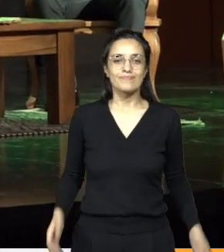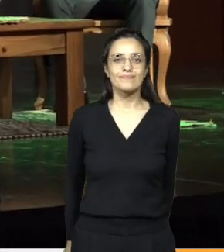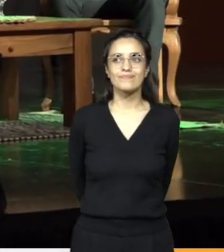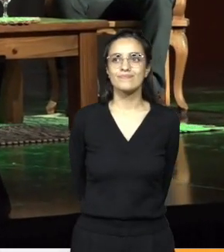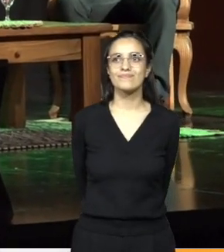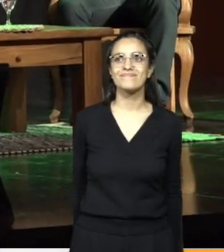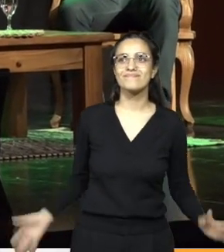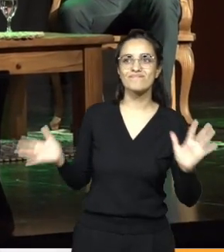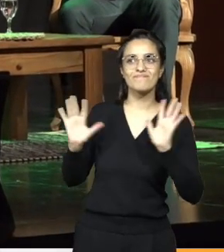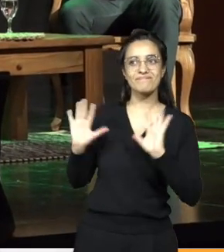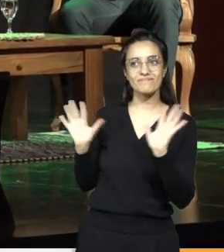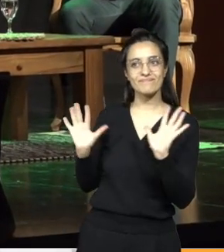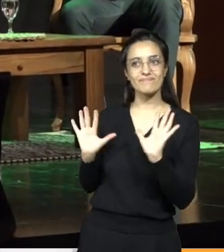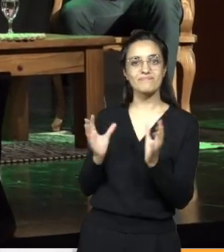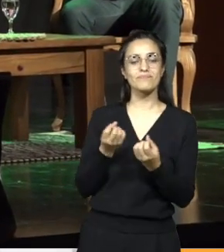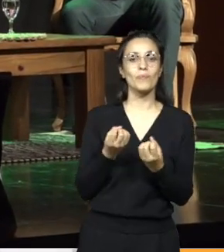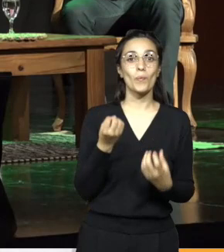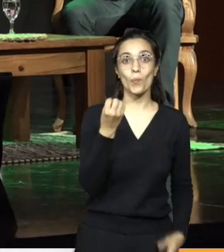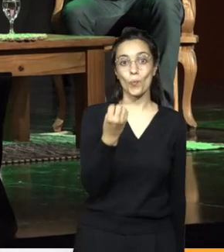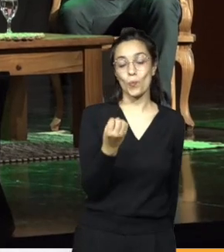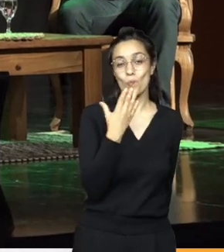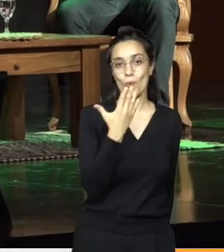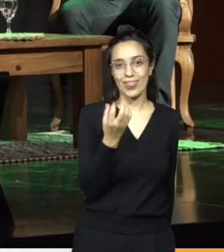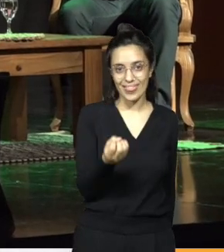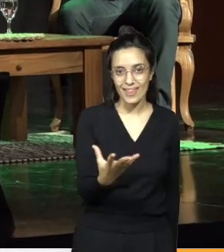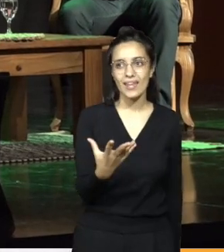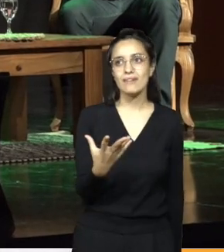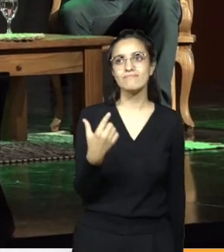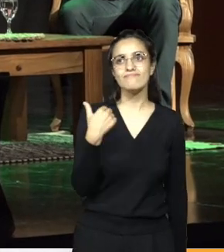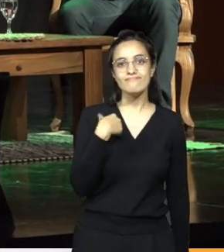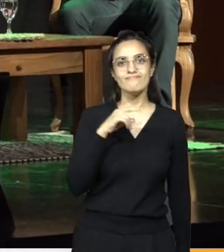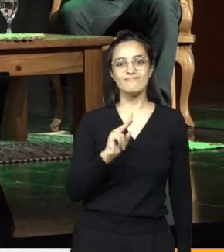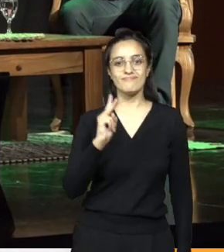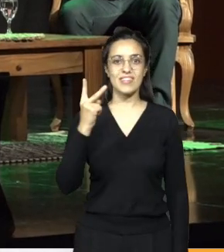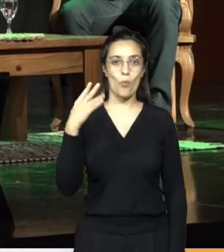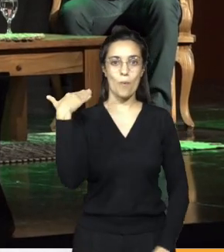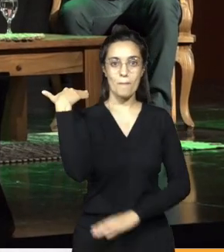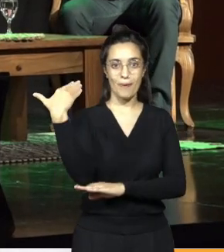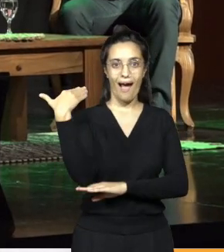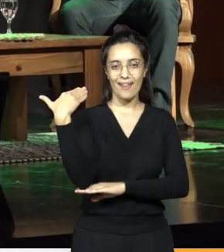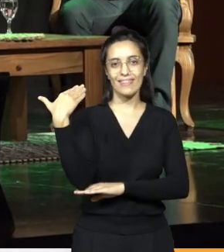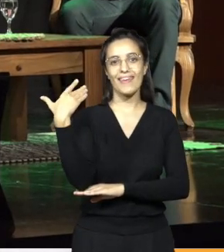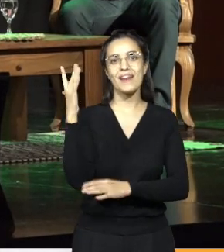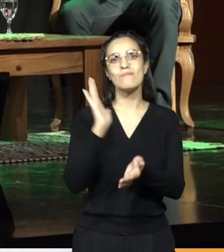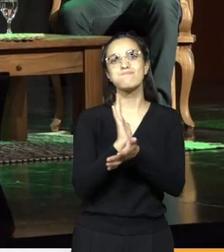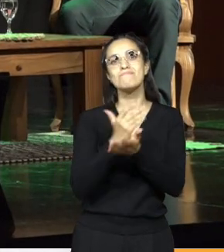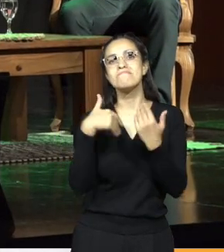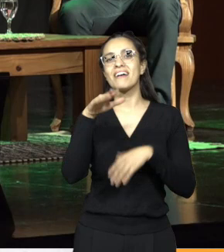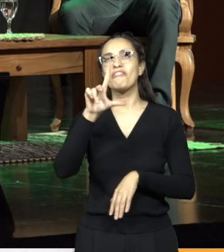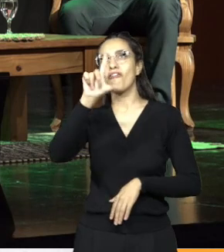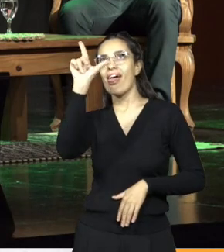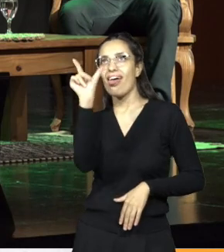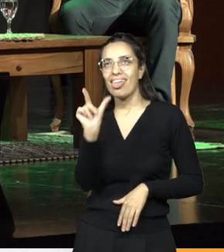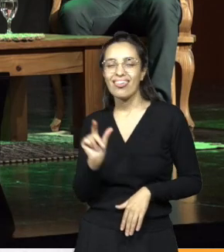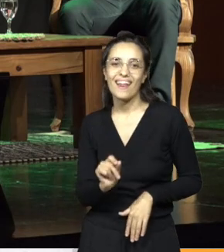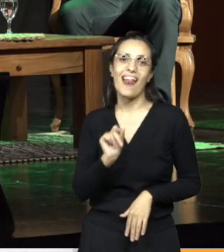Hola, buenos días. Bueno, creo que vamos a abrir el segundo panel con el panel más federal, porque tenemos